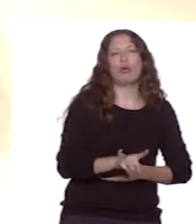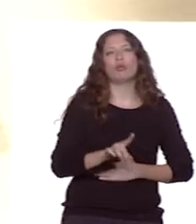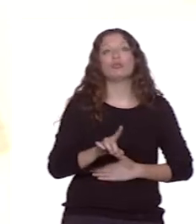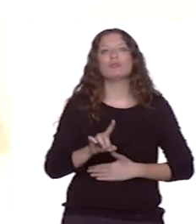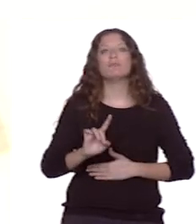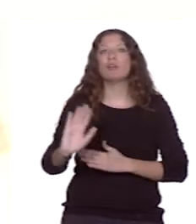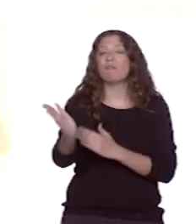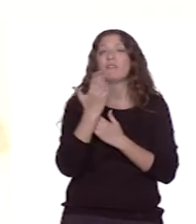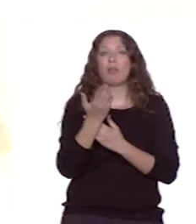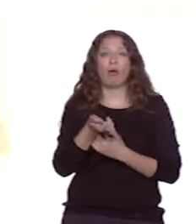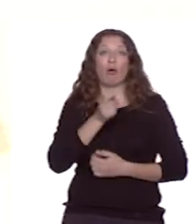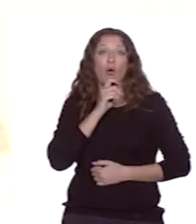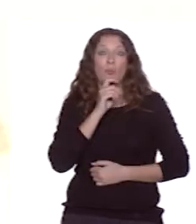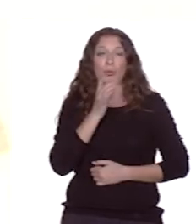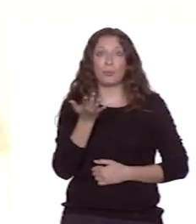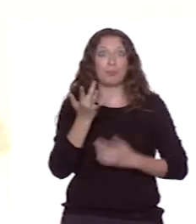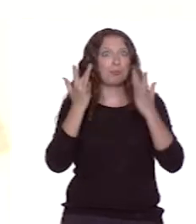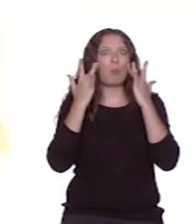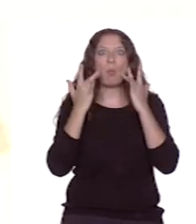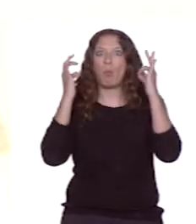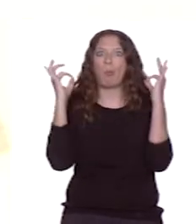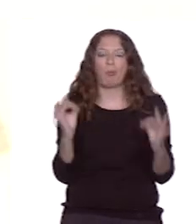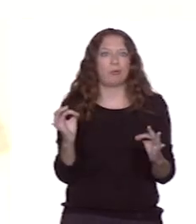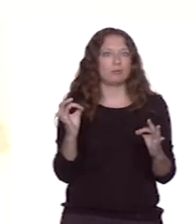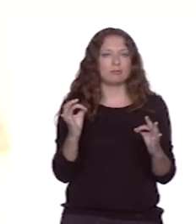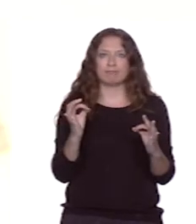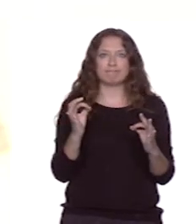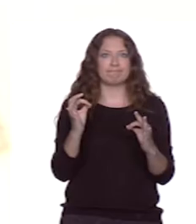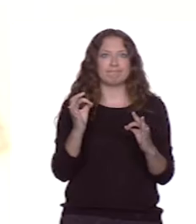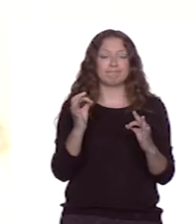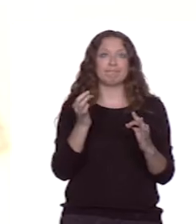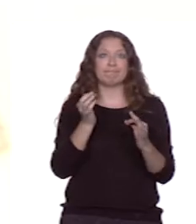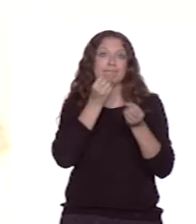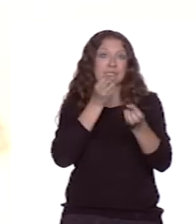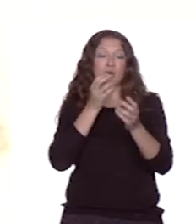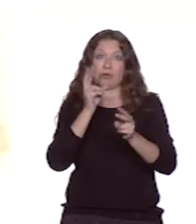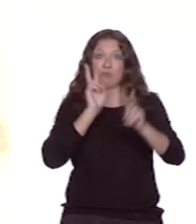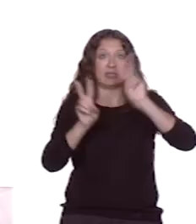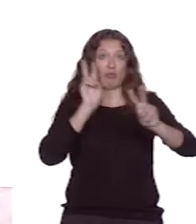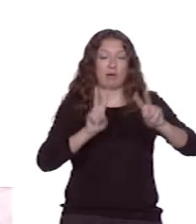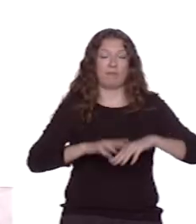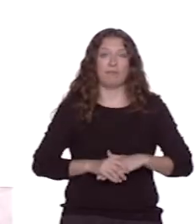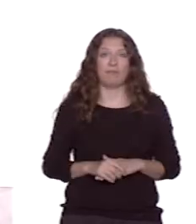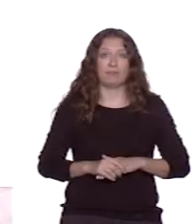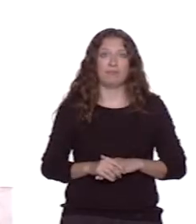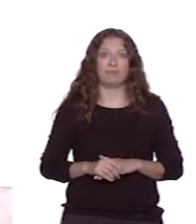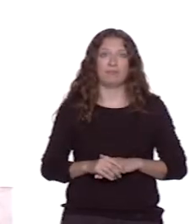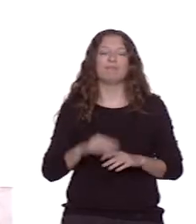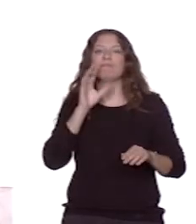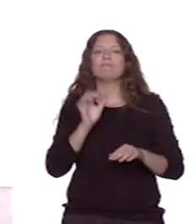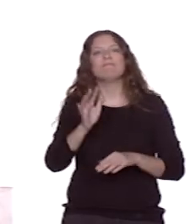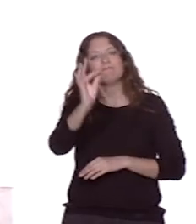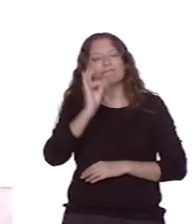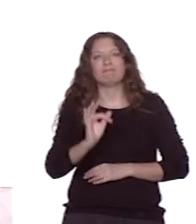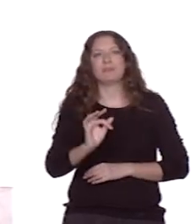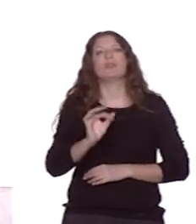fundamentalmente o puramente, podríamos decir, con información visual. Vamos entonces a la pregunta